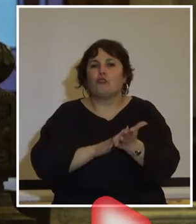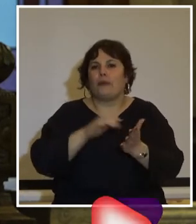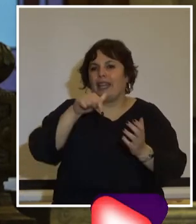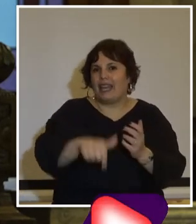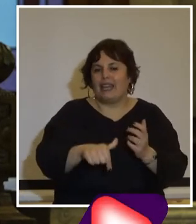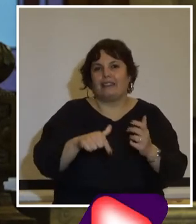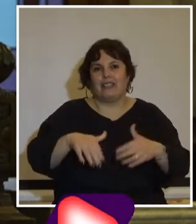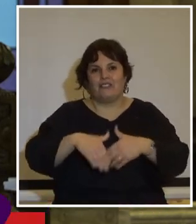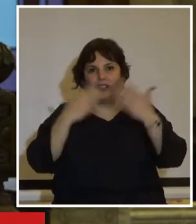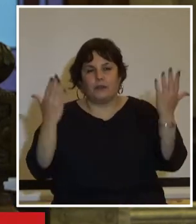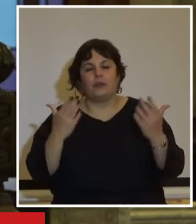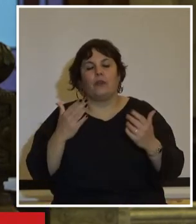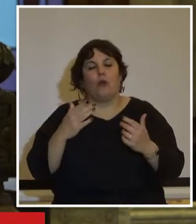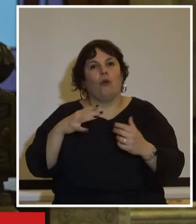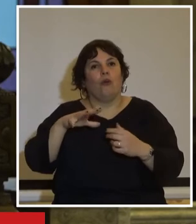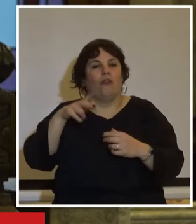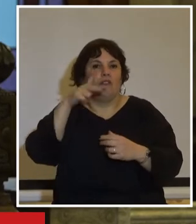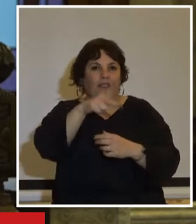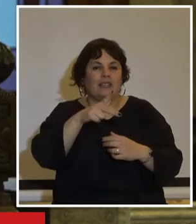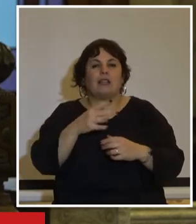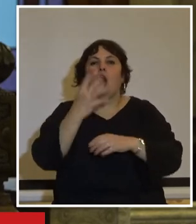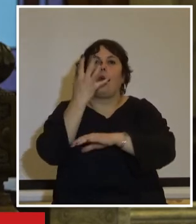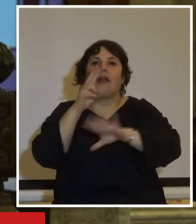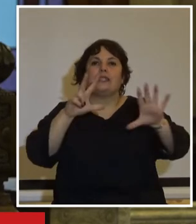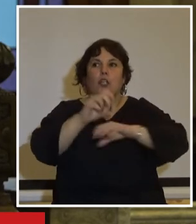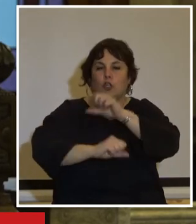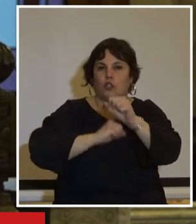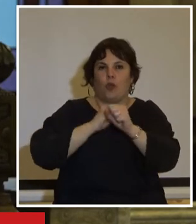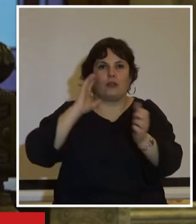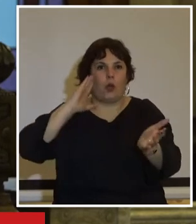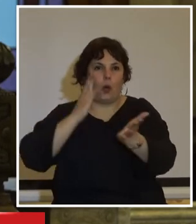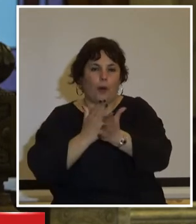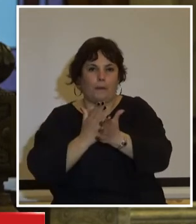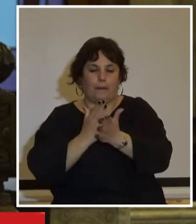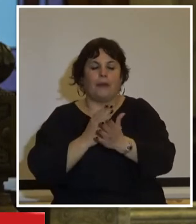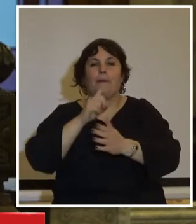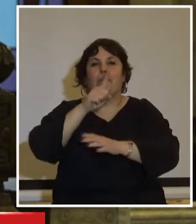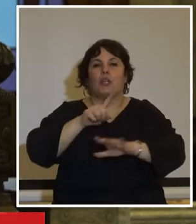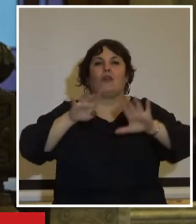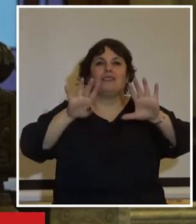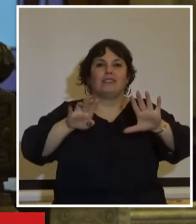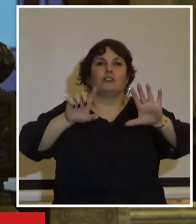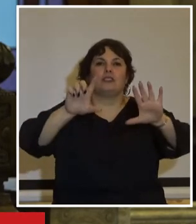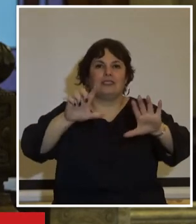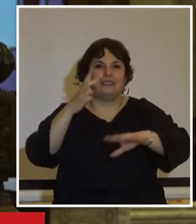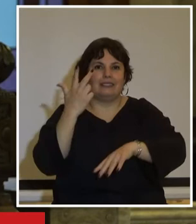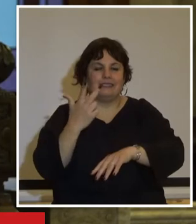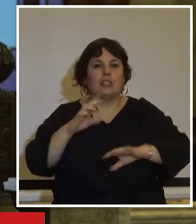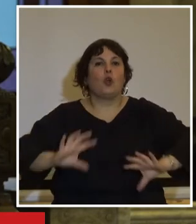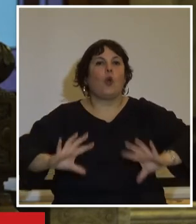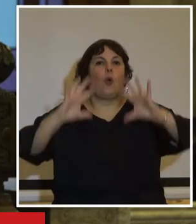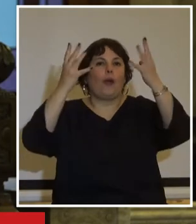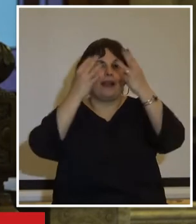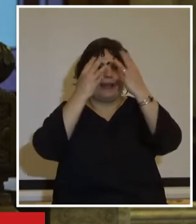celebración esta conmemoración de los 48 años del golpe de Estado de 1973 y la huelga